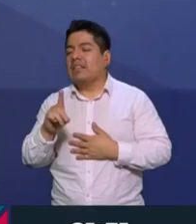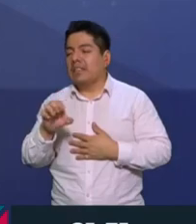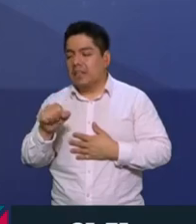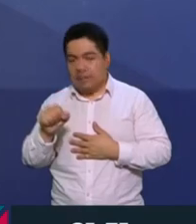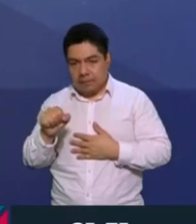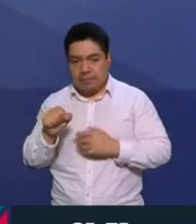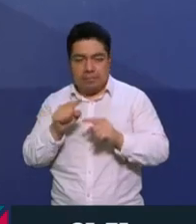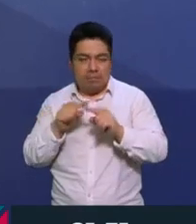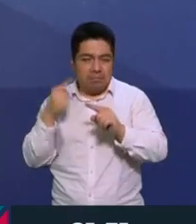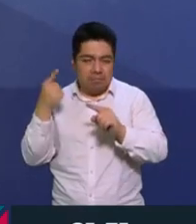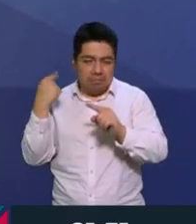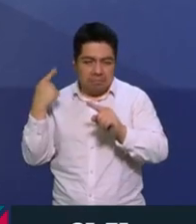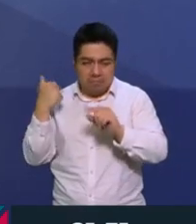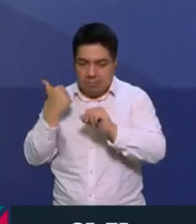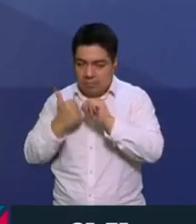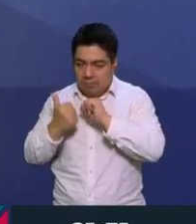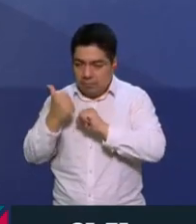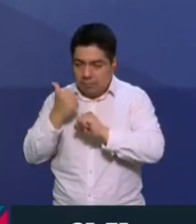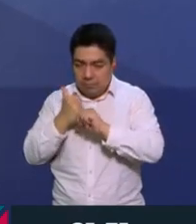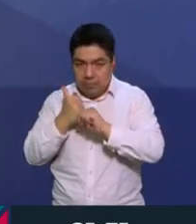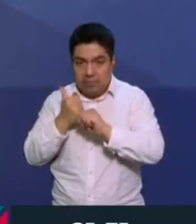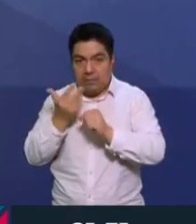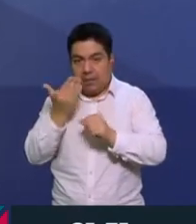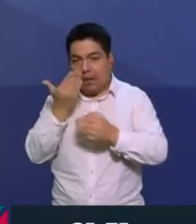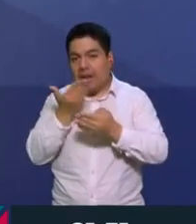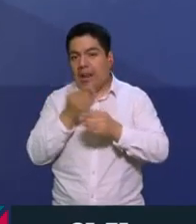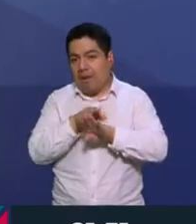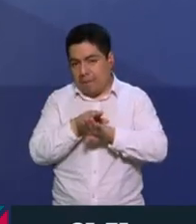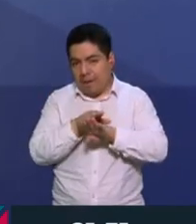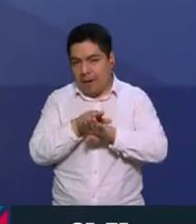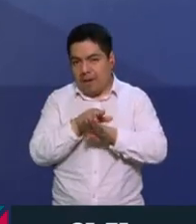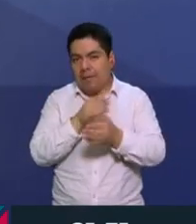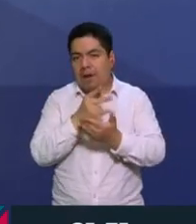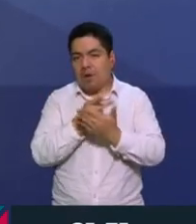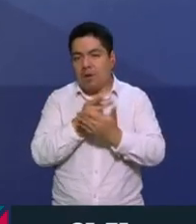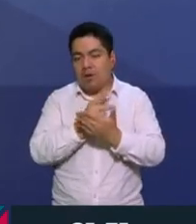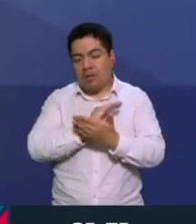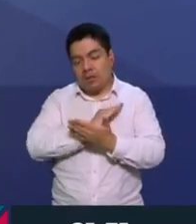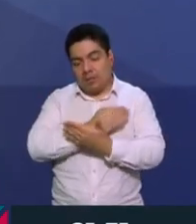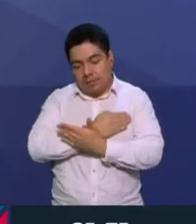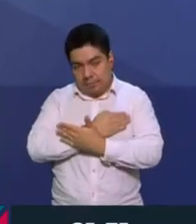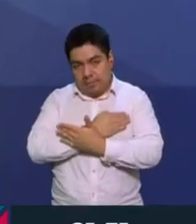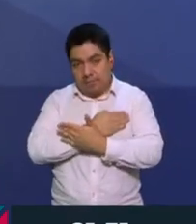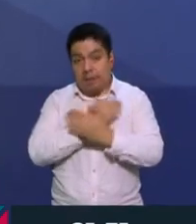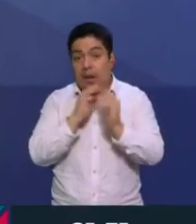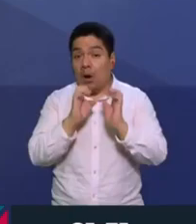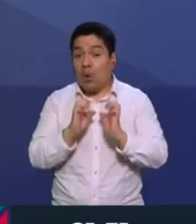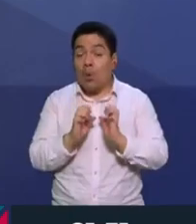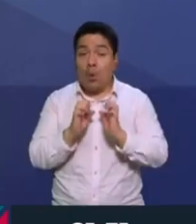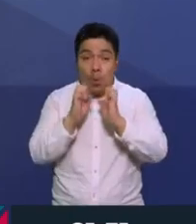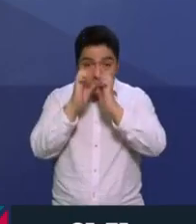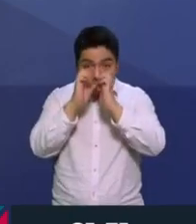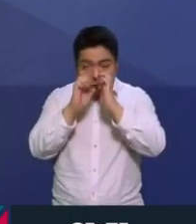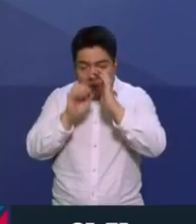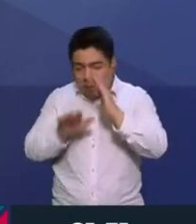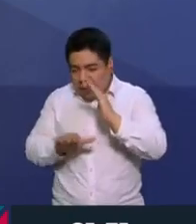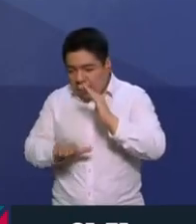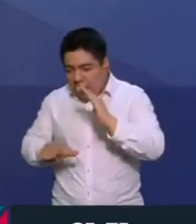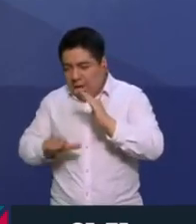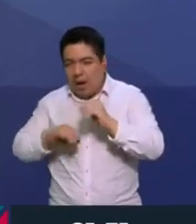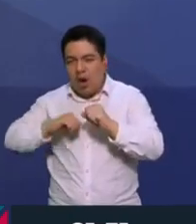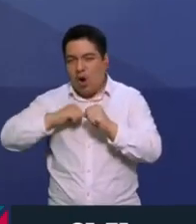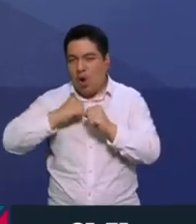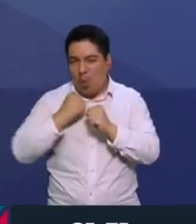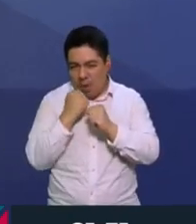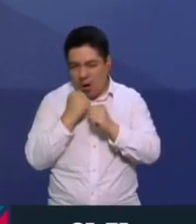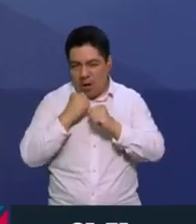varios años fue el Banco de la Plata de España. Entonces es un edificio que abajo tiene unas bóvedas, Ahí